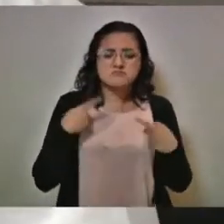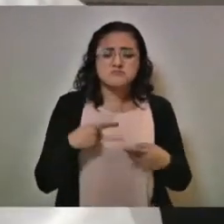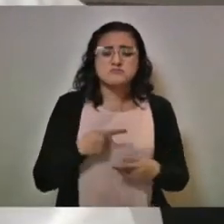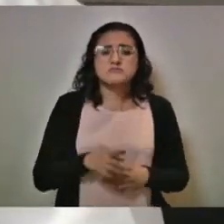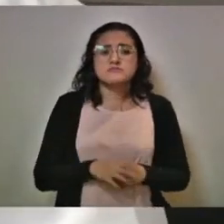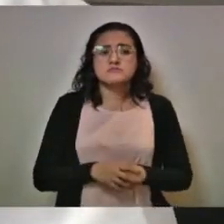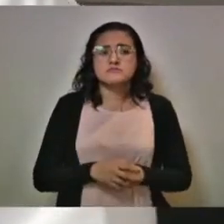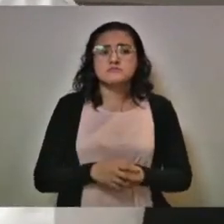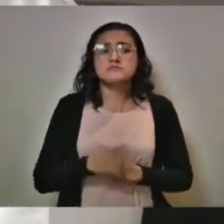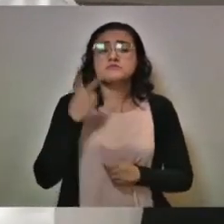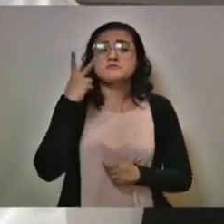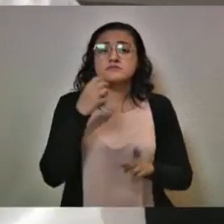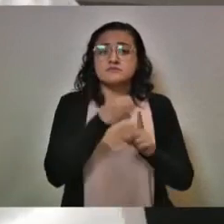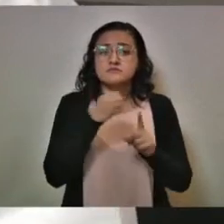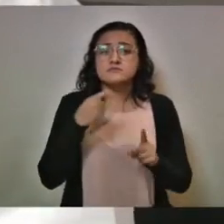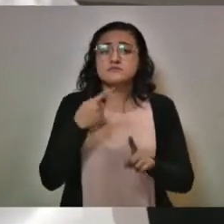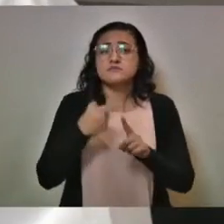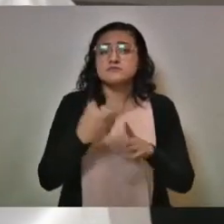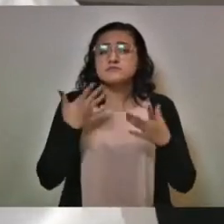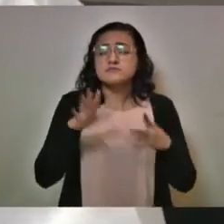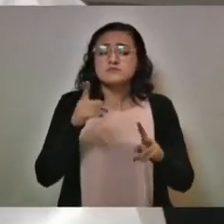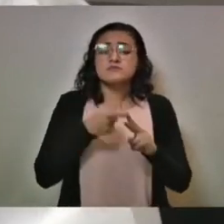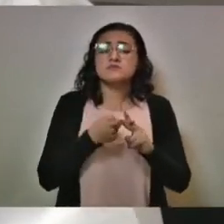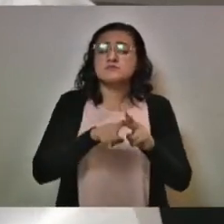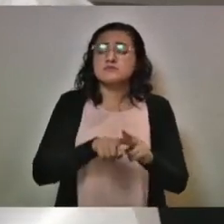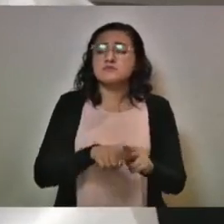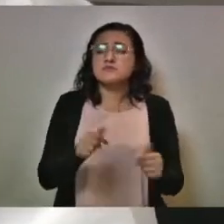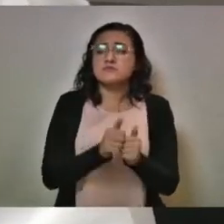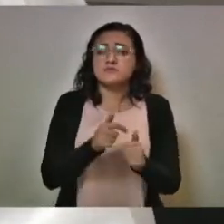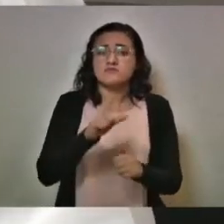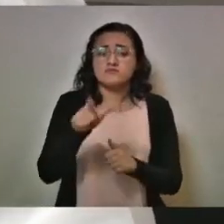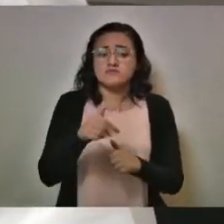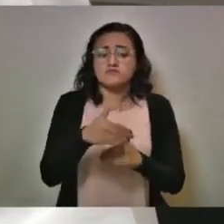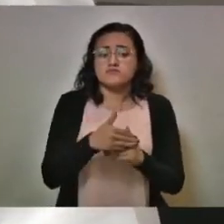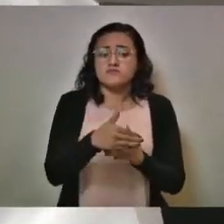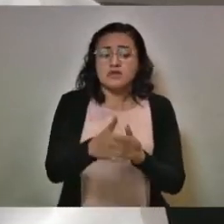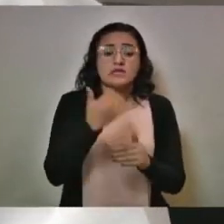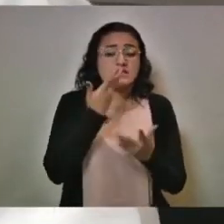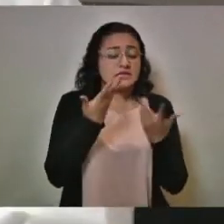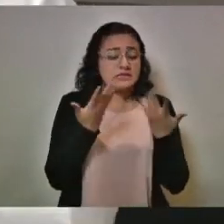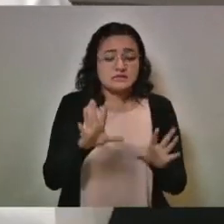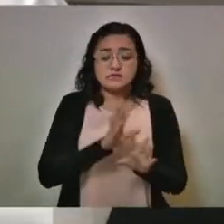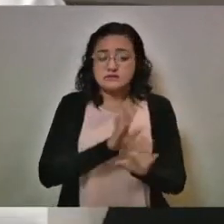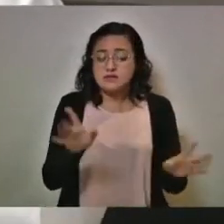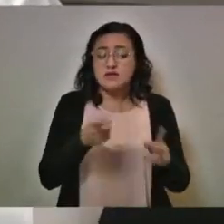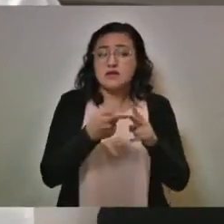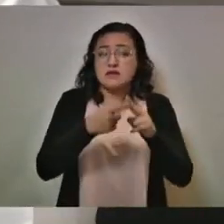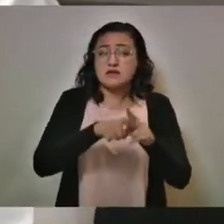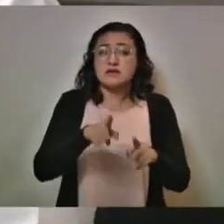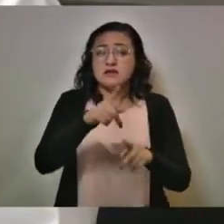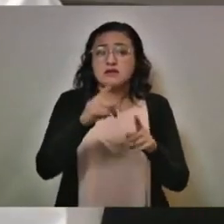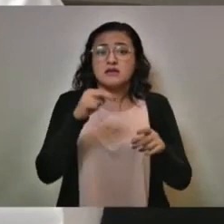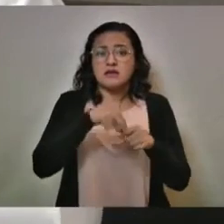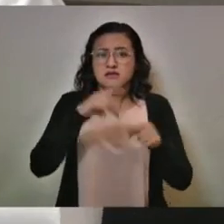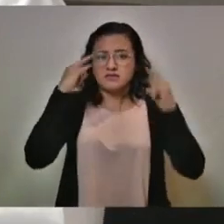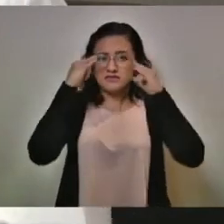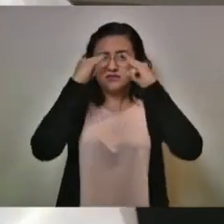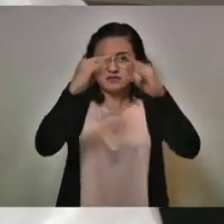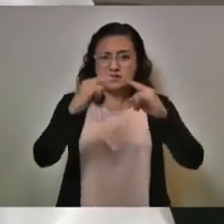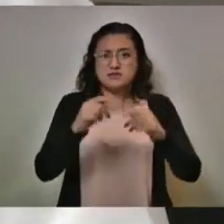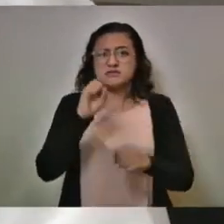dos organizaciones que pretendieron iniciar todo el proceso de reactivación en el tianguis de San Martín